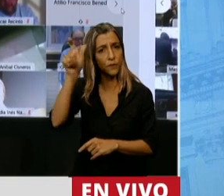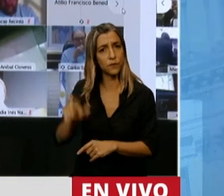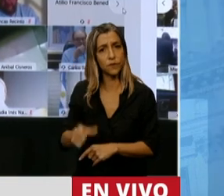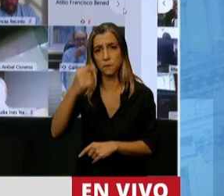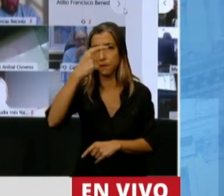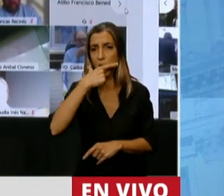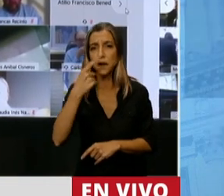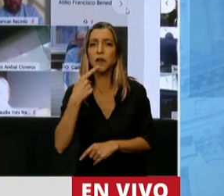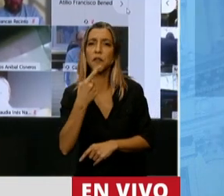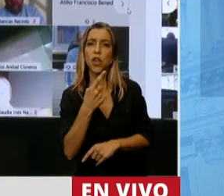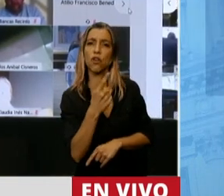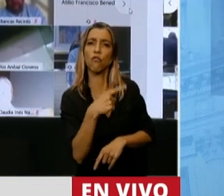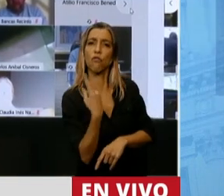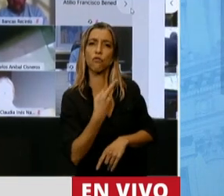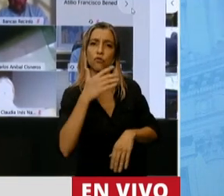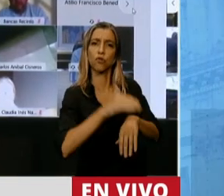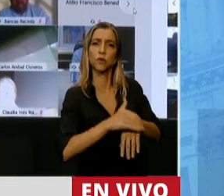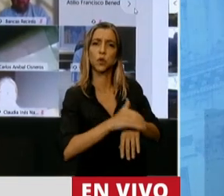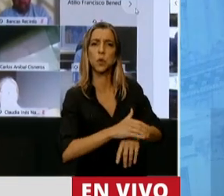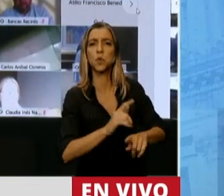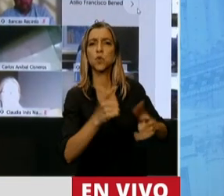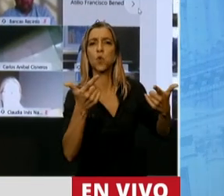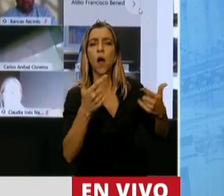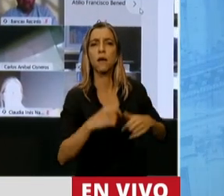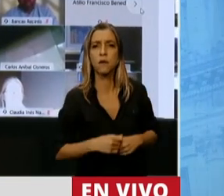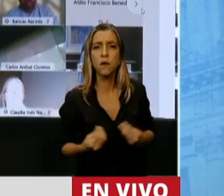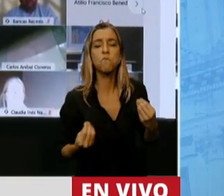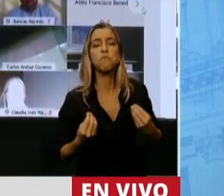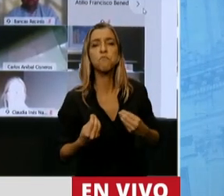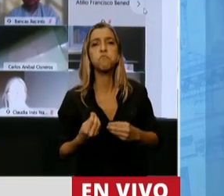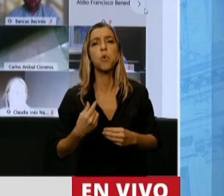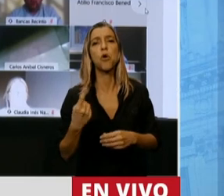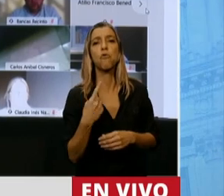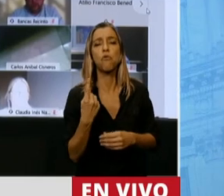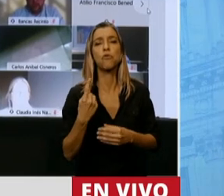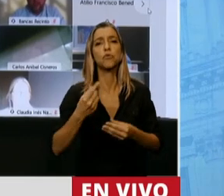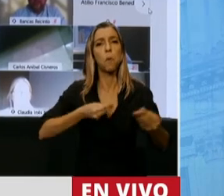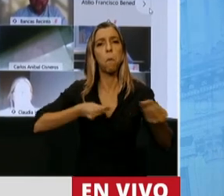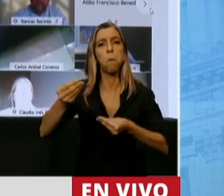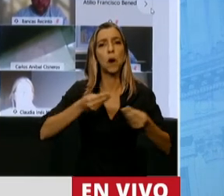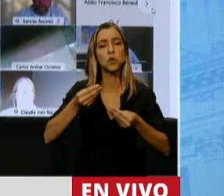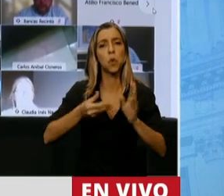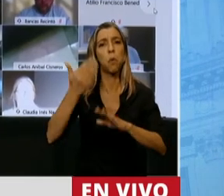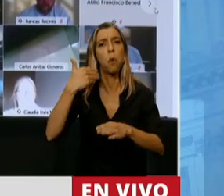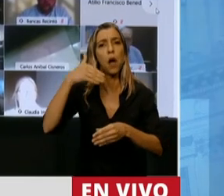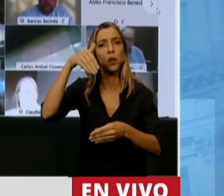nos trataba de irresponsables a nosotros por haberle votado los presupuestos que él y su equipo